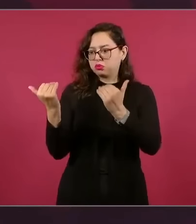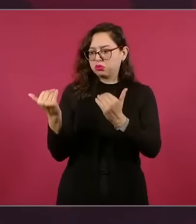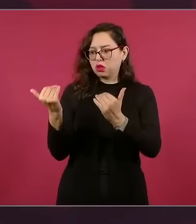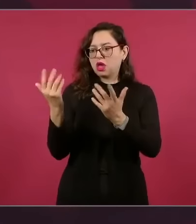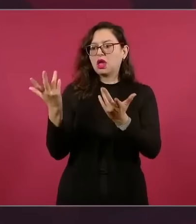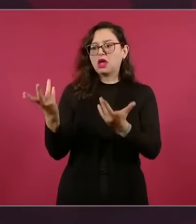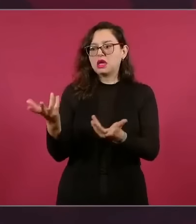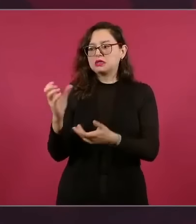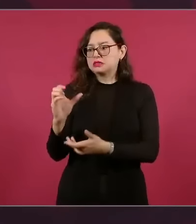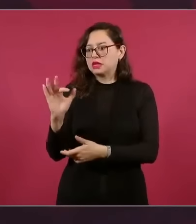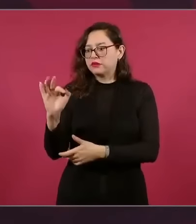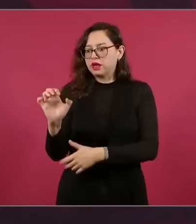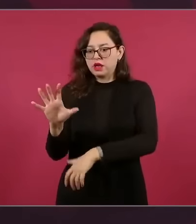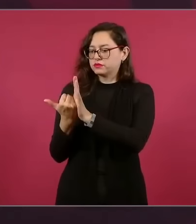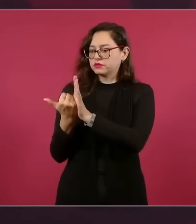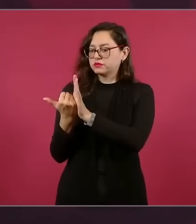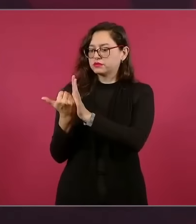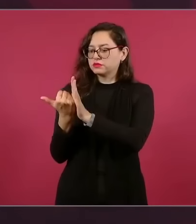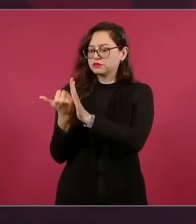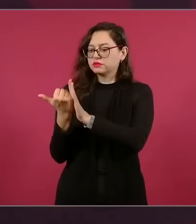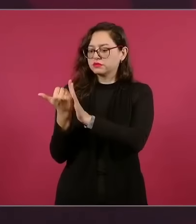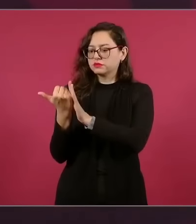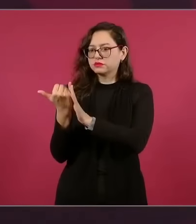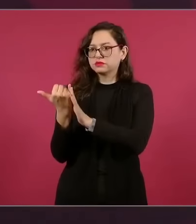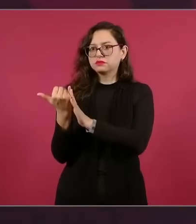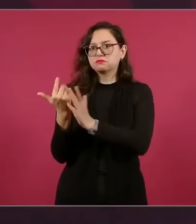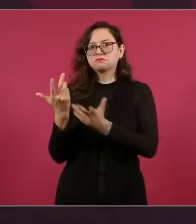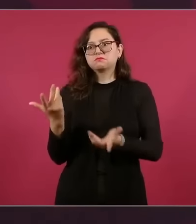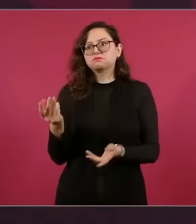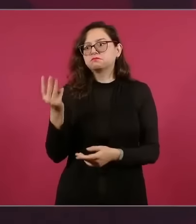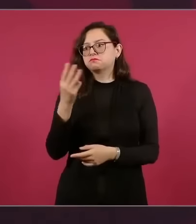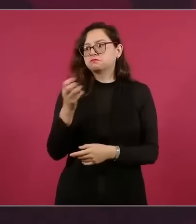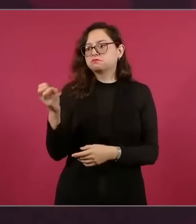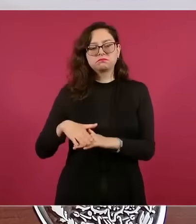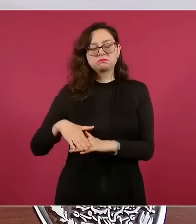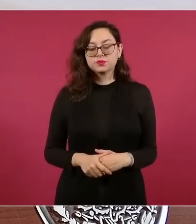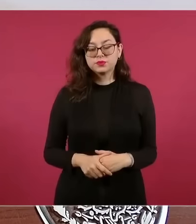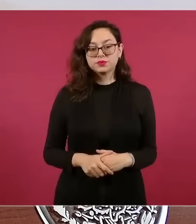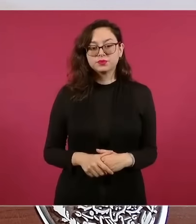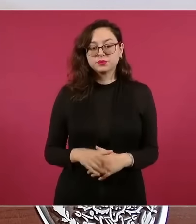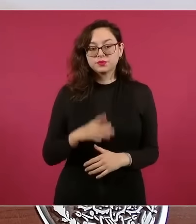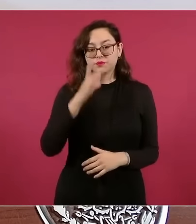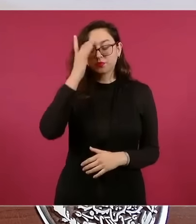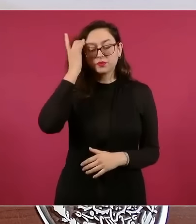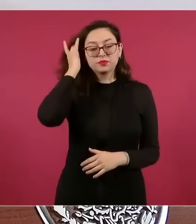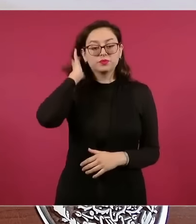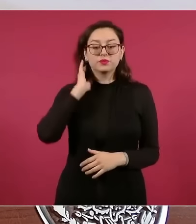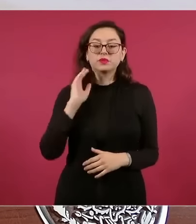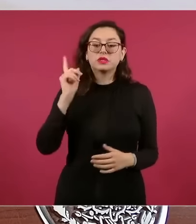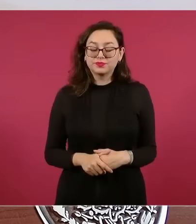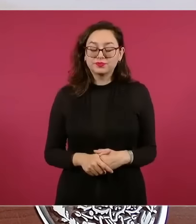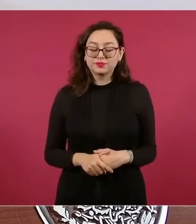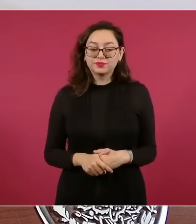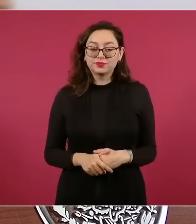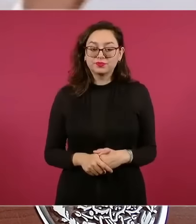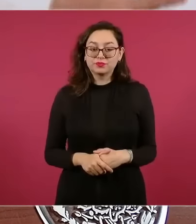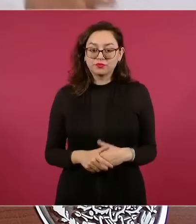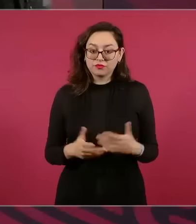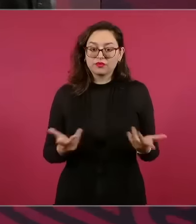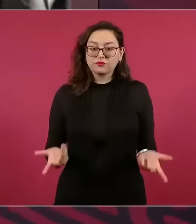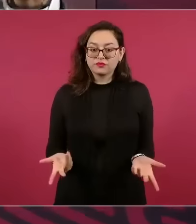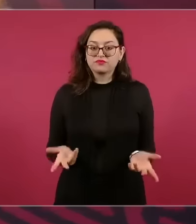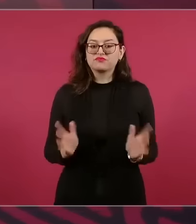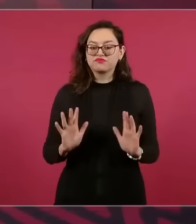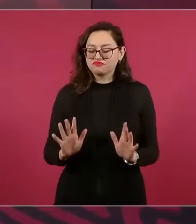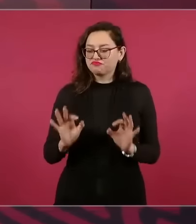de la Comisión Federal de Electricidad como en 300%. Pues, ¿qué creen? Que estamos así